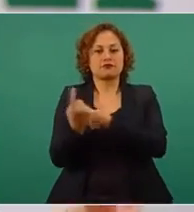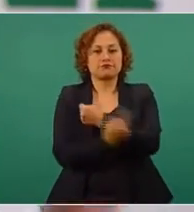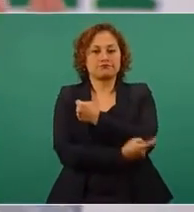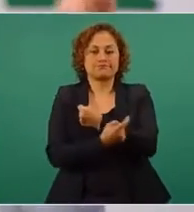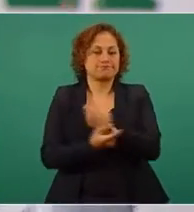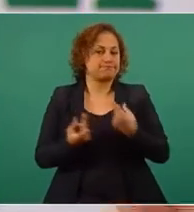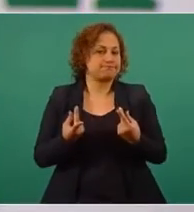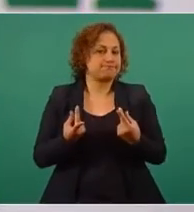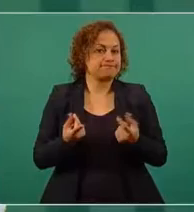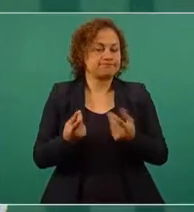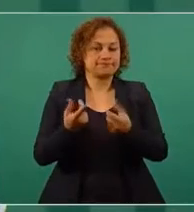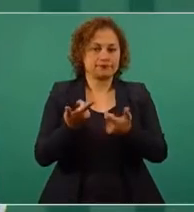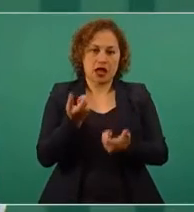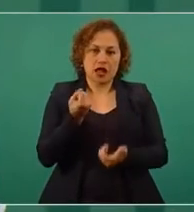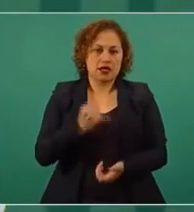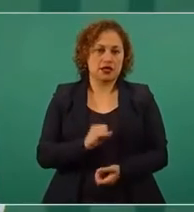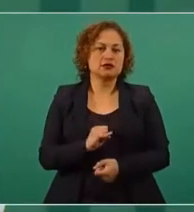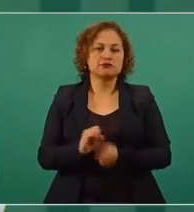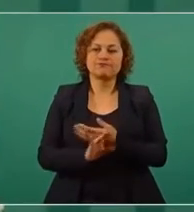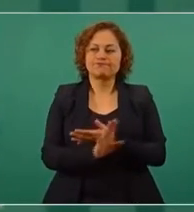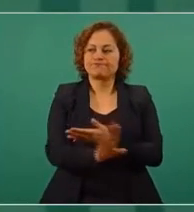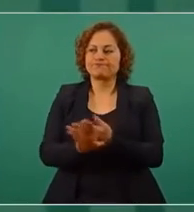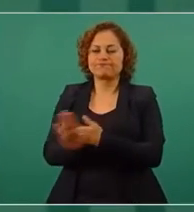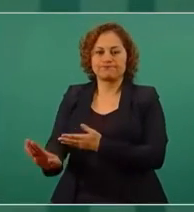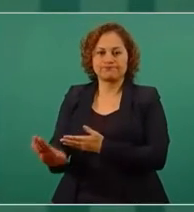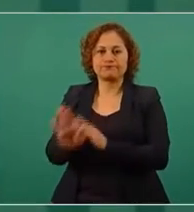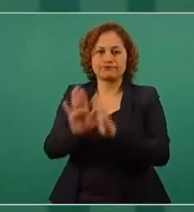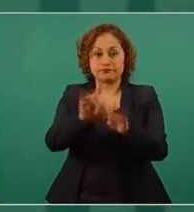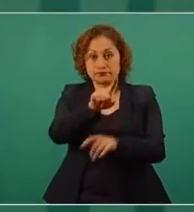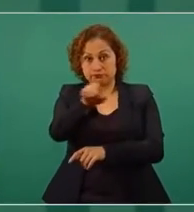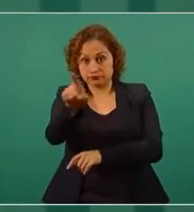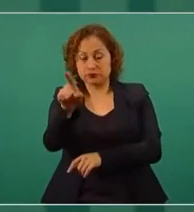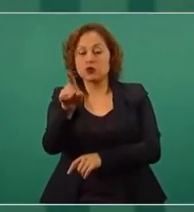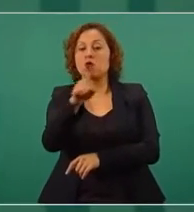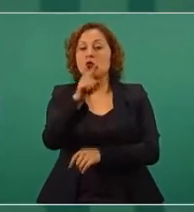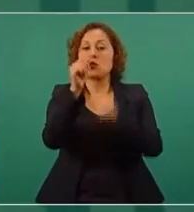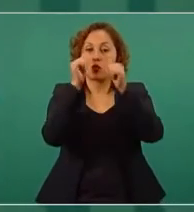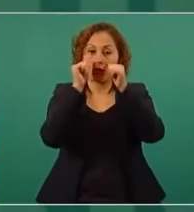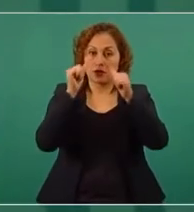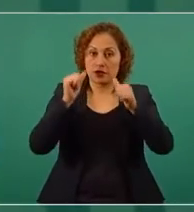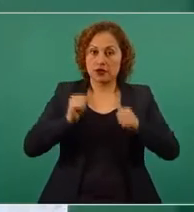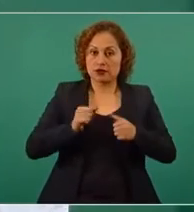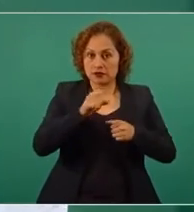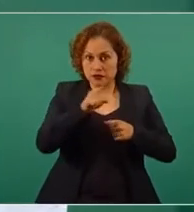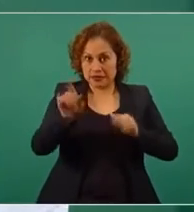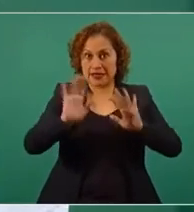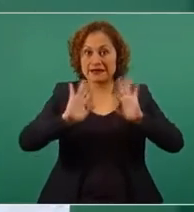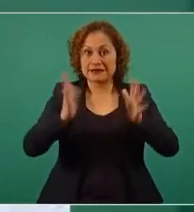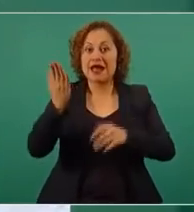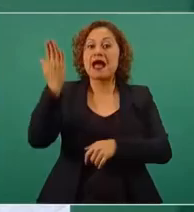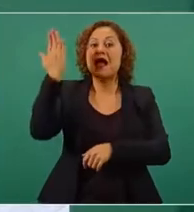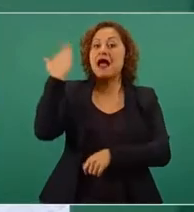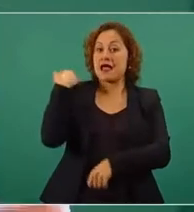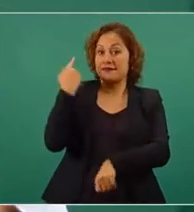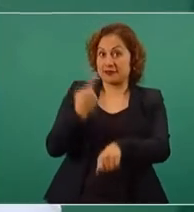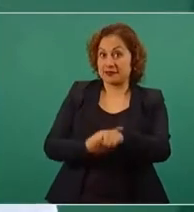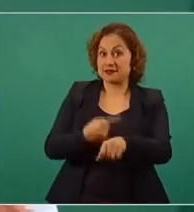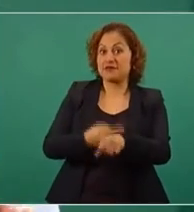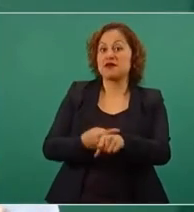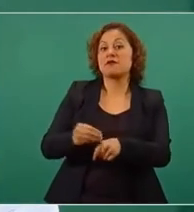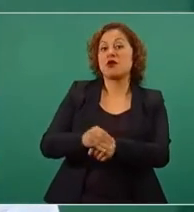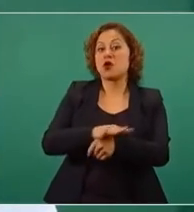De todos modos, y esto va para todas las personas, quien tuvo ya COVID debe vacunarse, se recomienda ser vacunado.